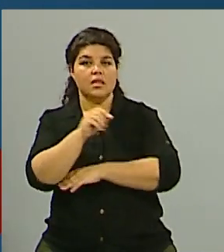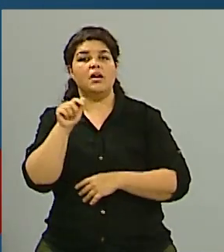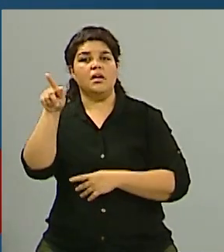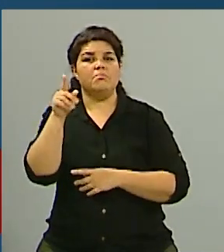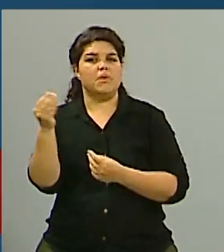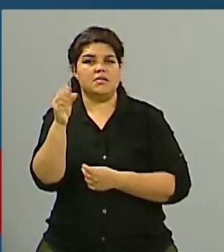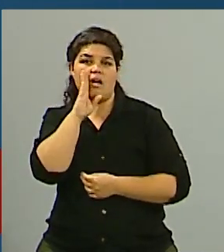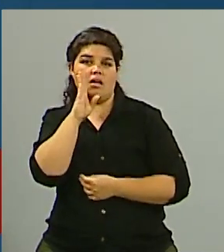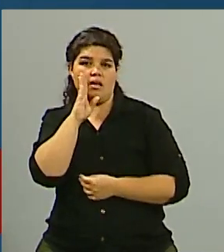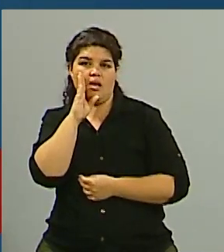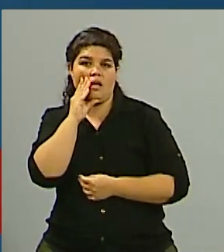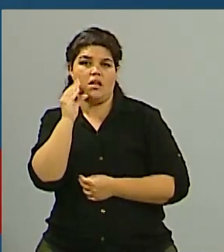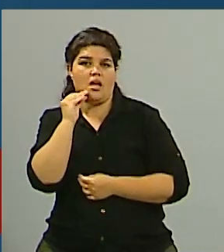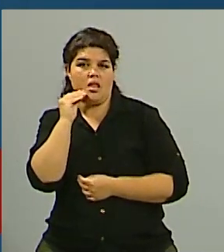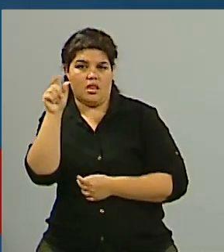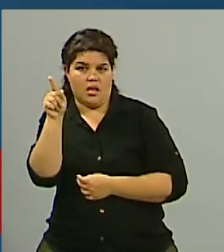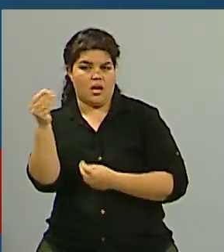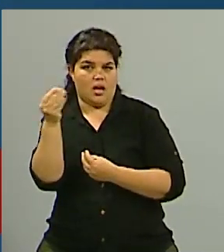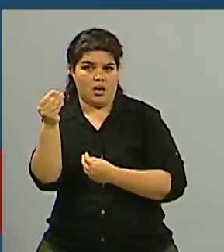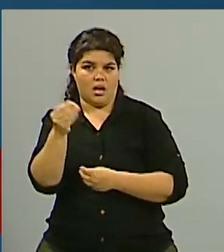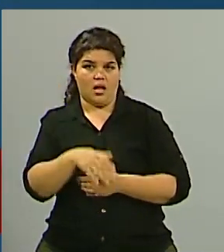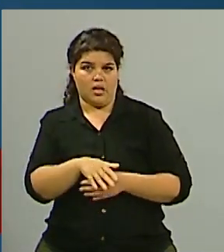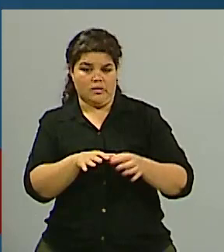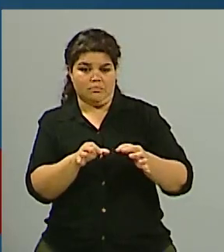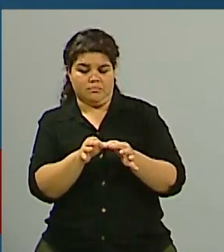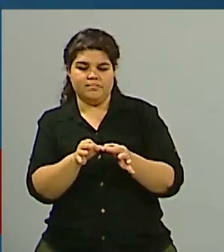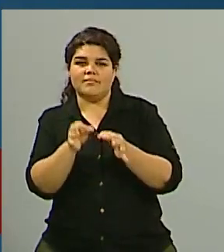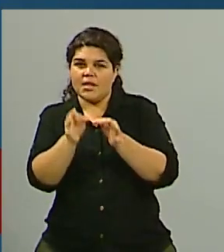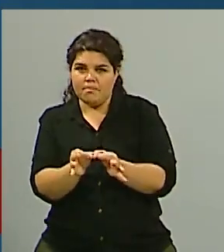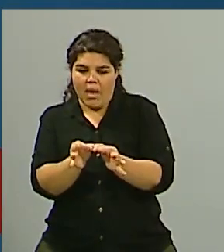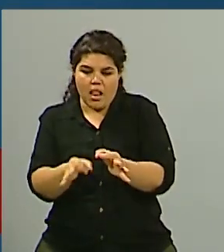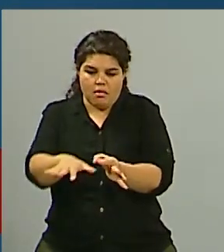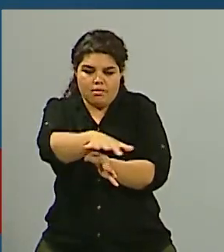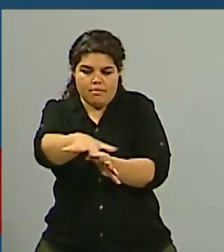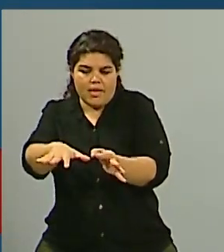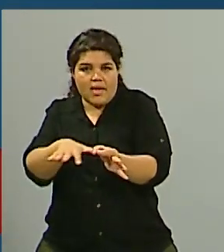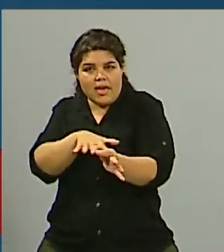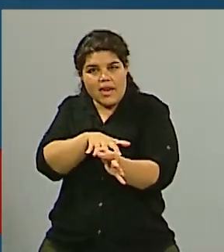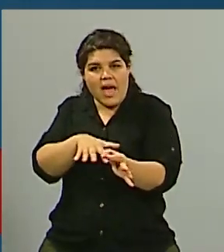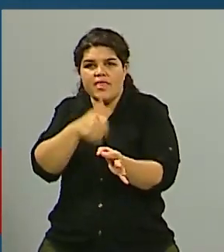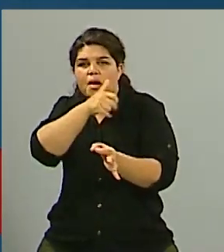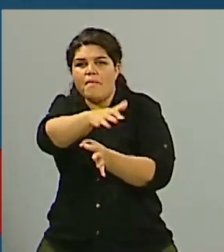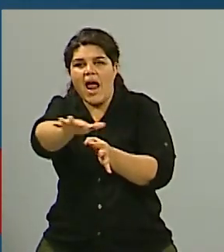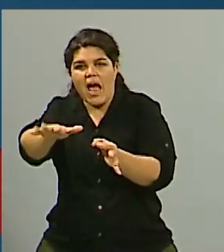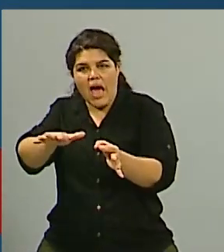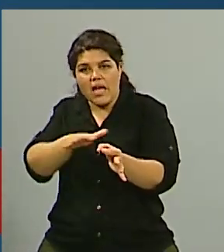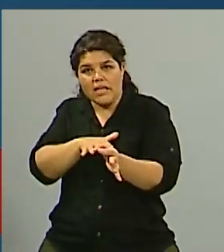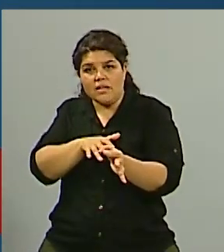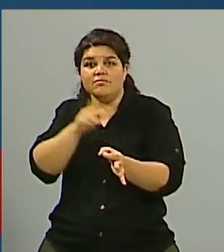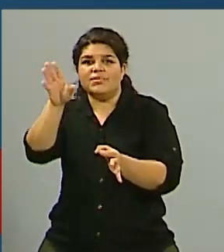explorar en la plataforma continental que rodea las Islas Malvinas, parte de la plataforma continental argentina.